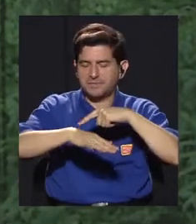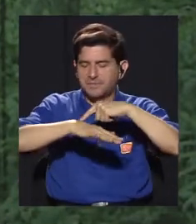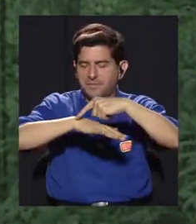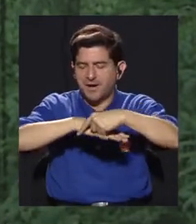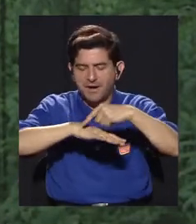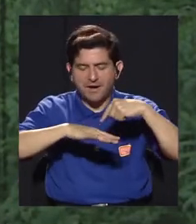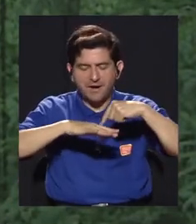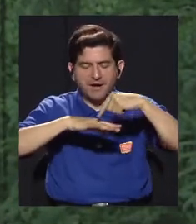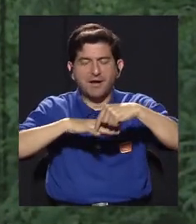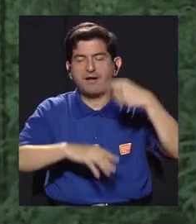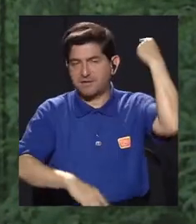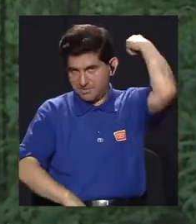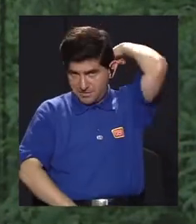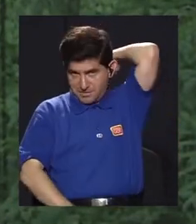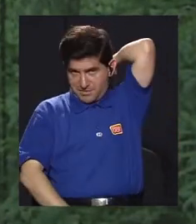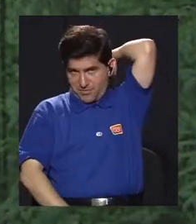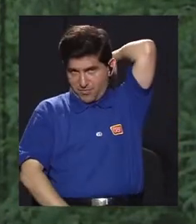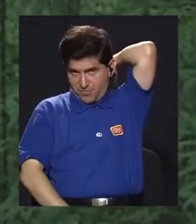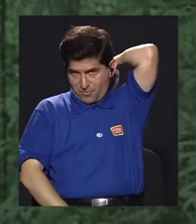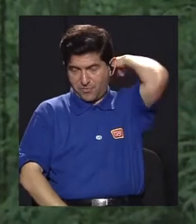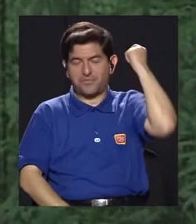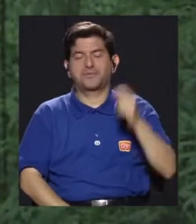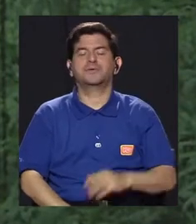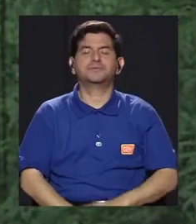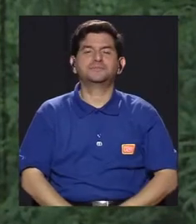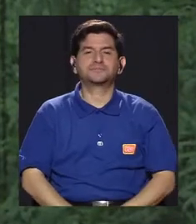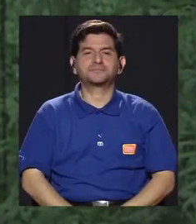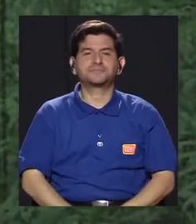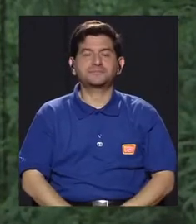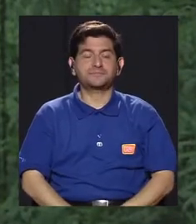tendones, las articulaciones, a la columna,